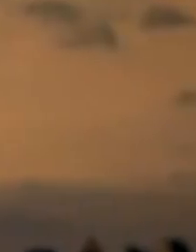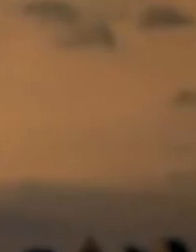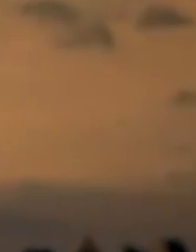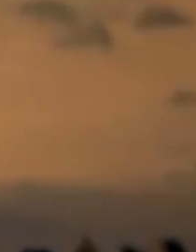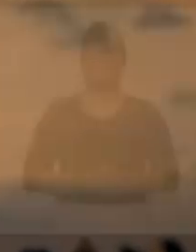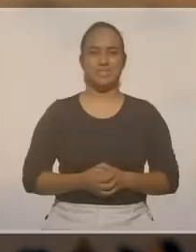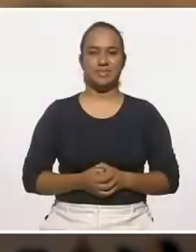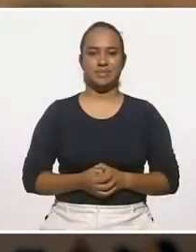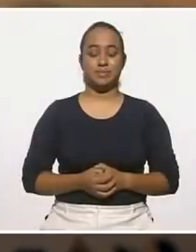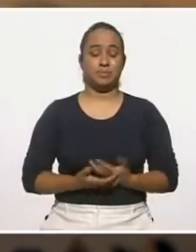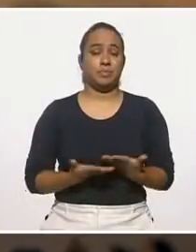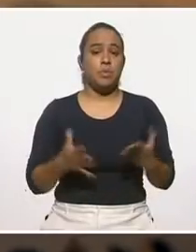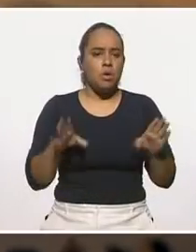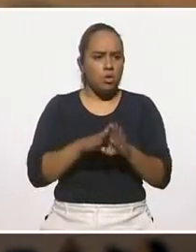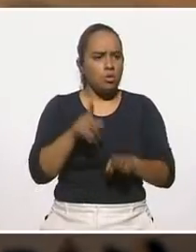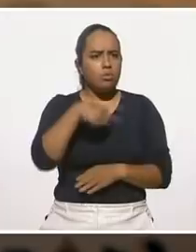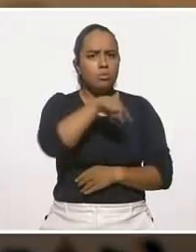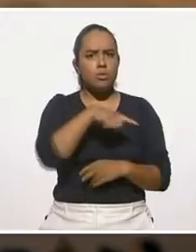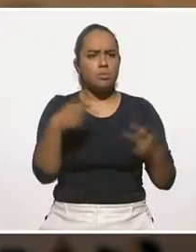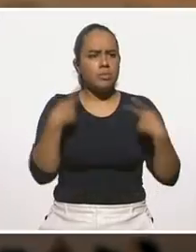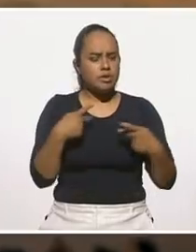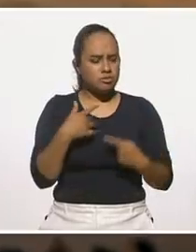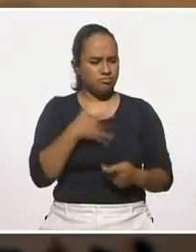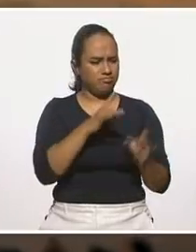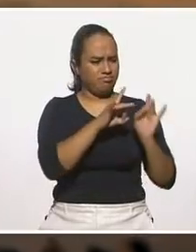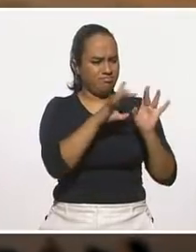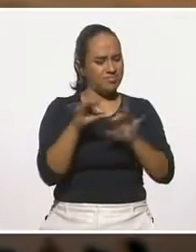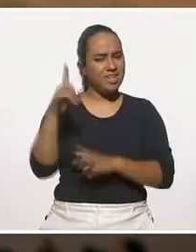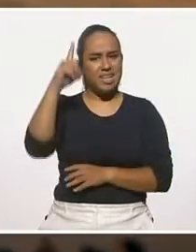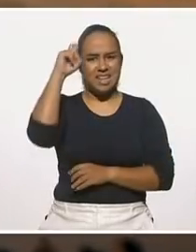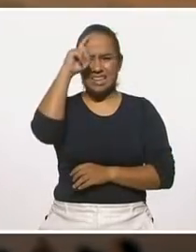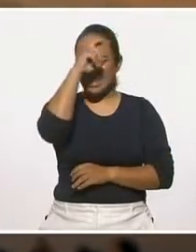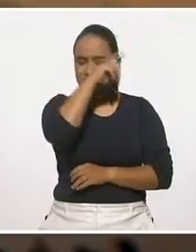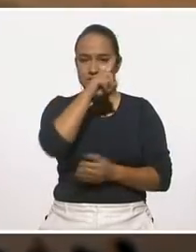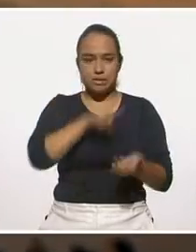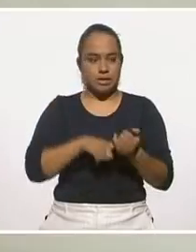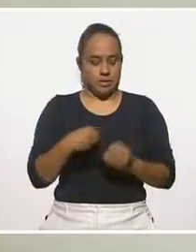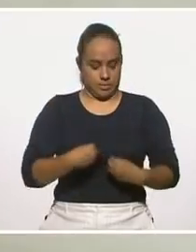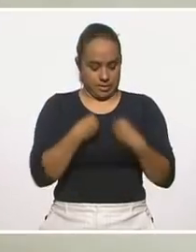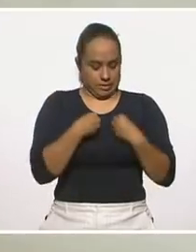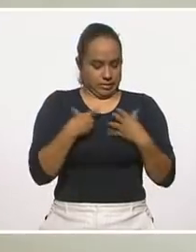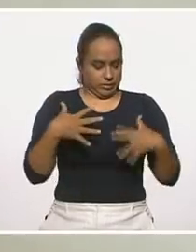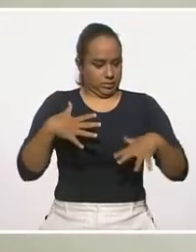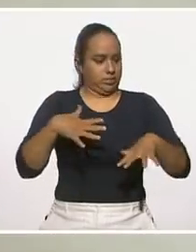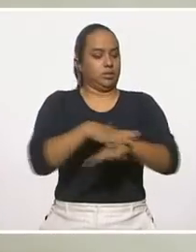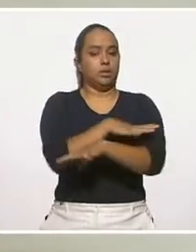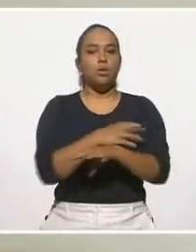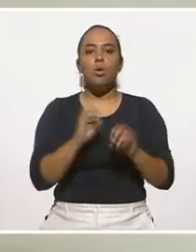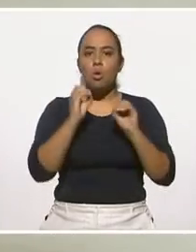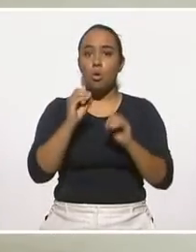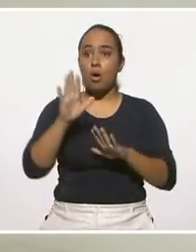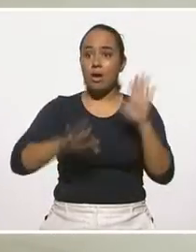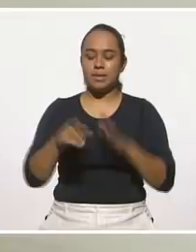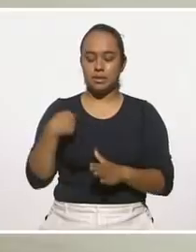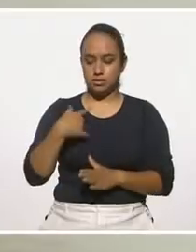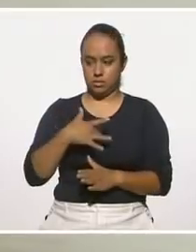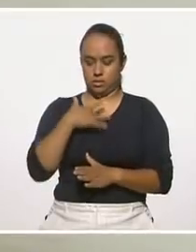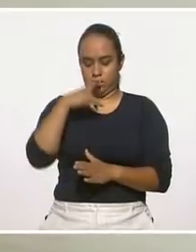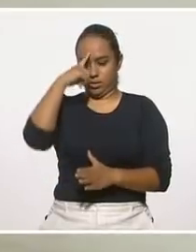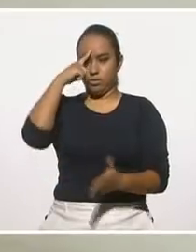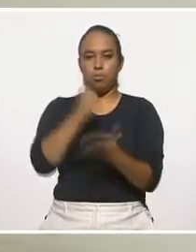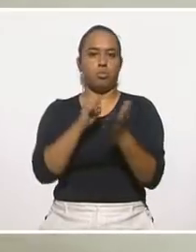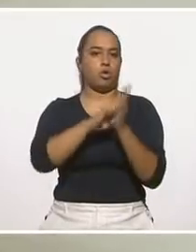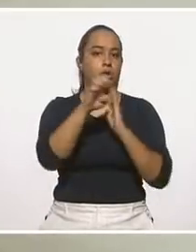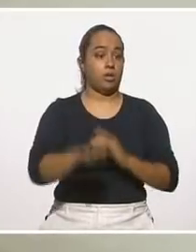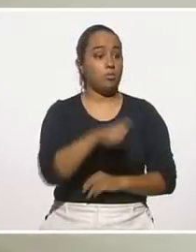¿Cómo enfrentan las personas los eventos difíciles que cambian su vida? ¿Cómo reaccionan a eventos traumáticos como